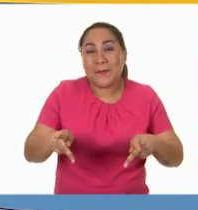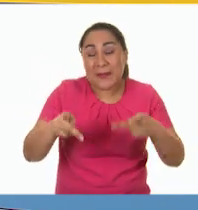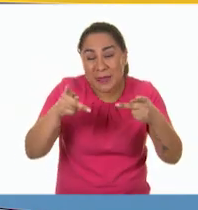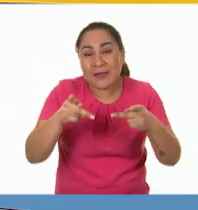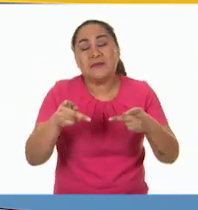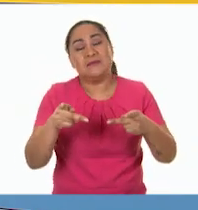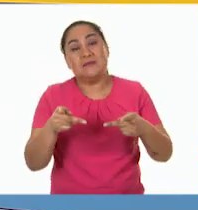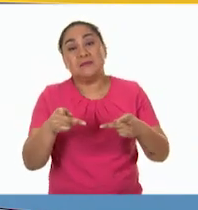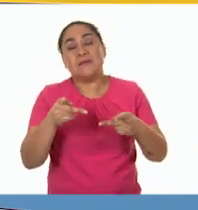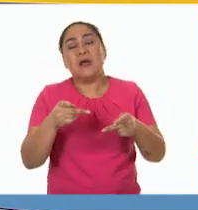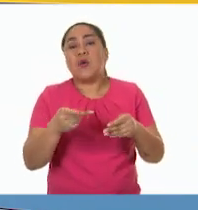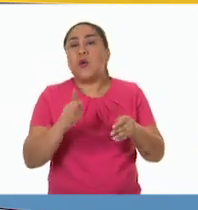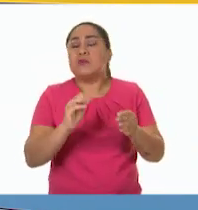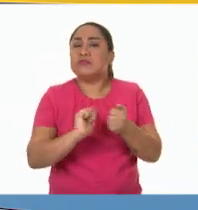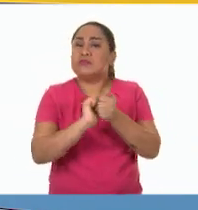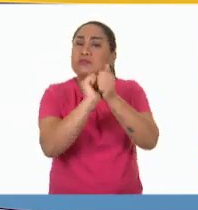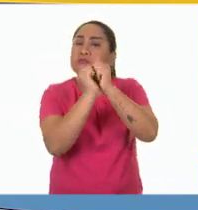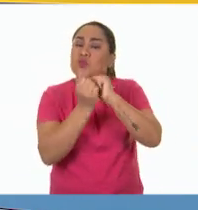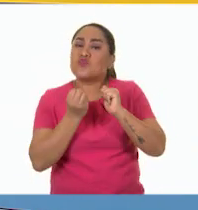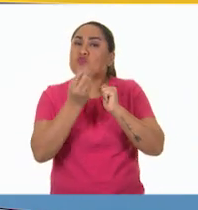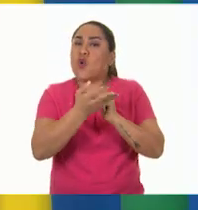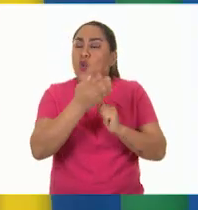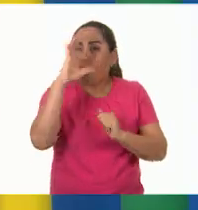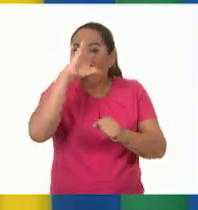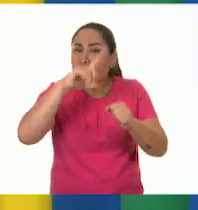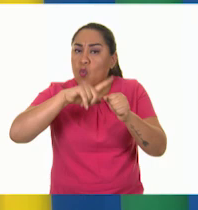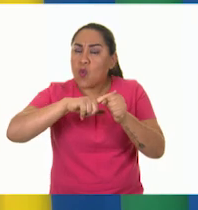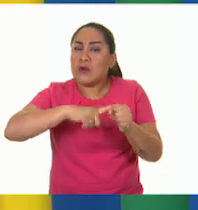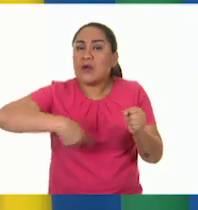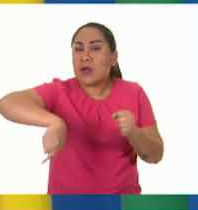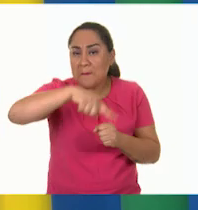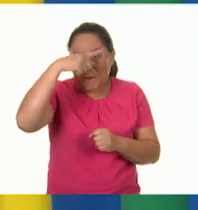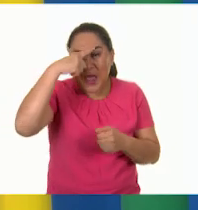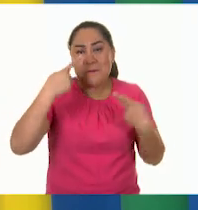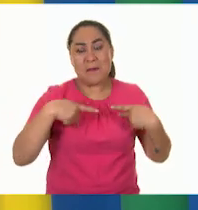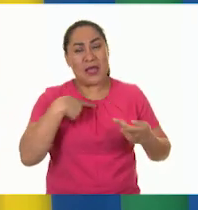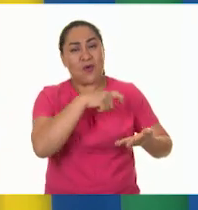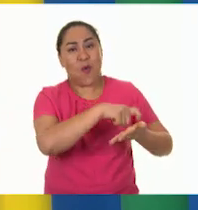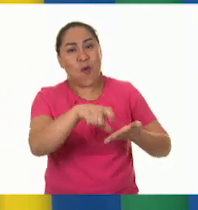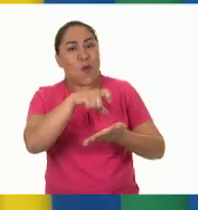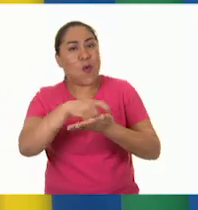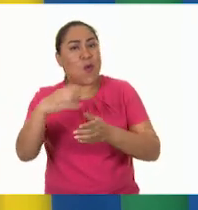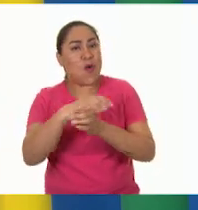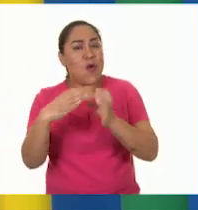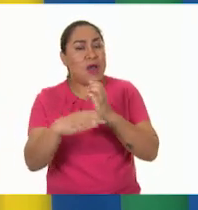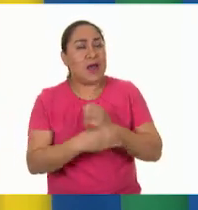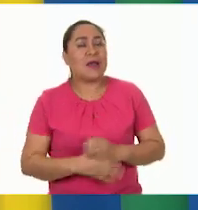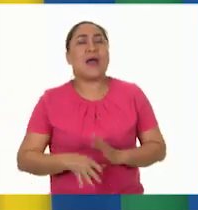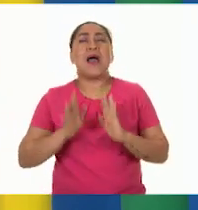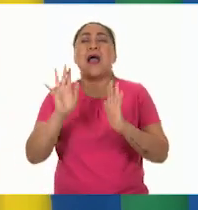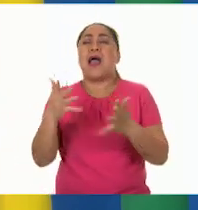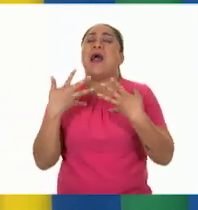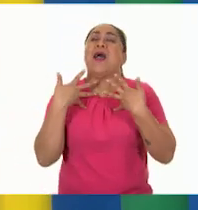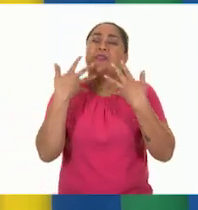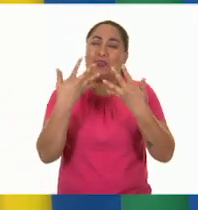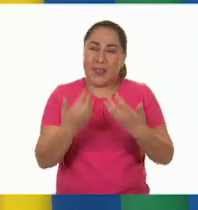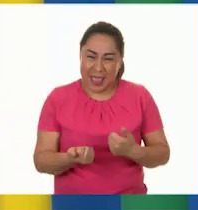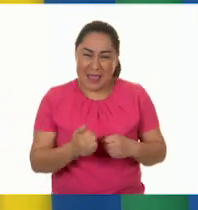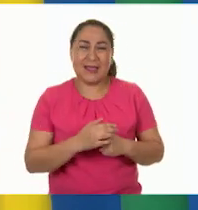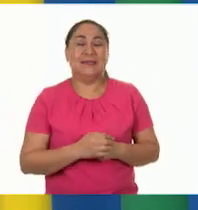promovía una nueva cultura del consumo. Ah, ahora lo entiendo. Justamente como la radio fue un medio